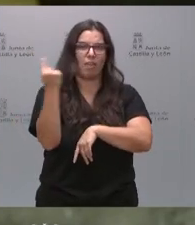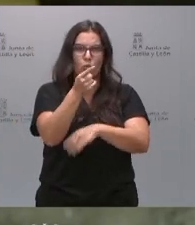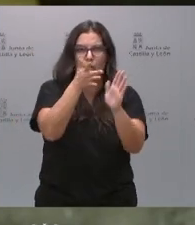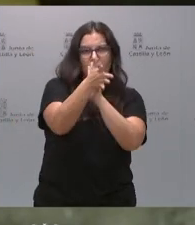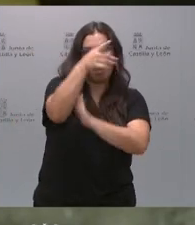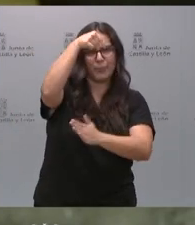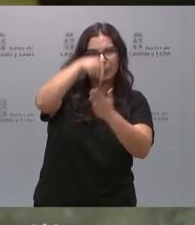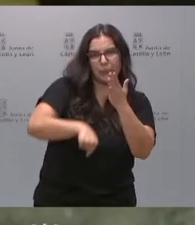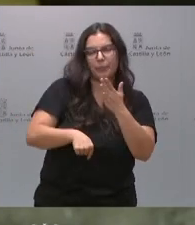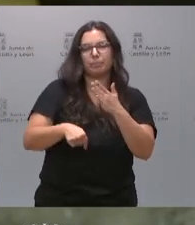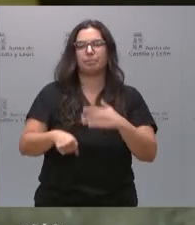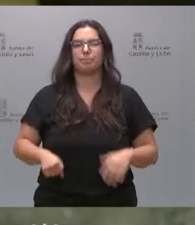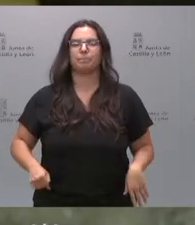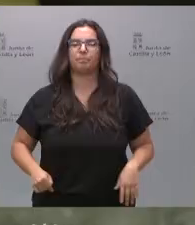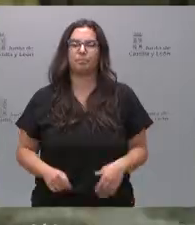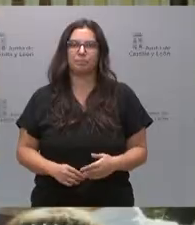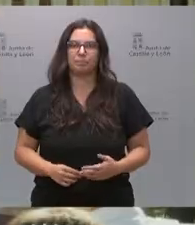los libros de texto.